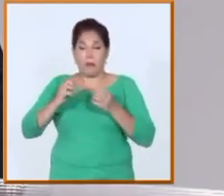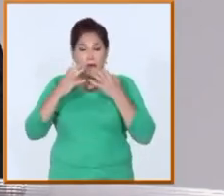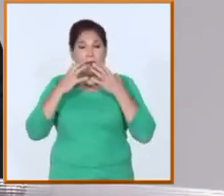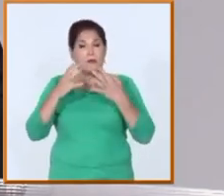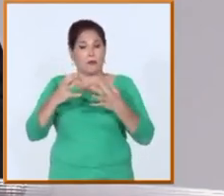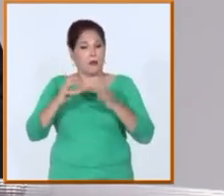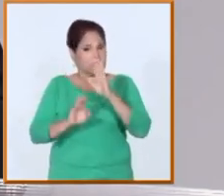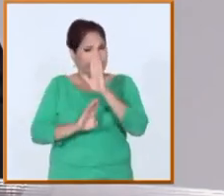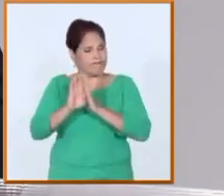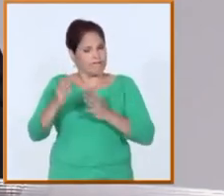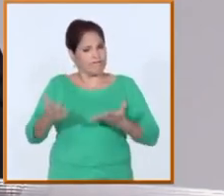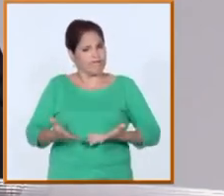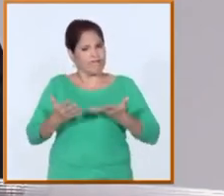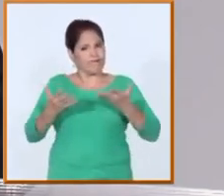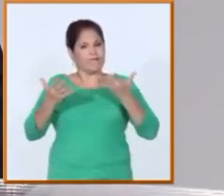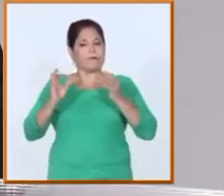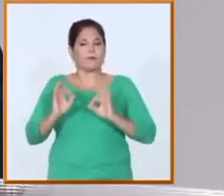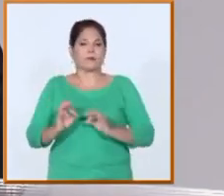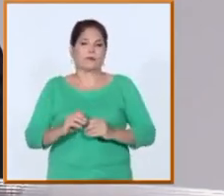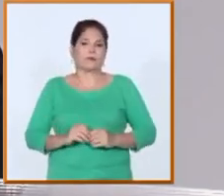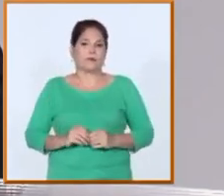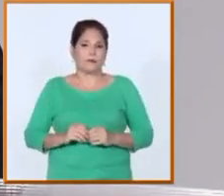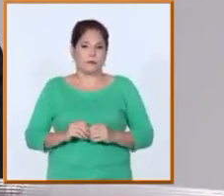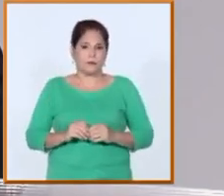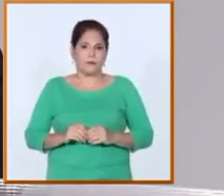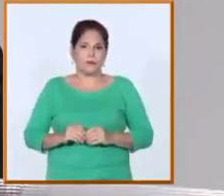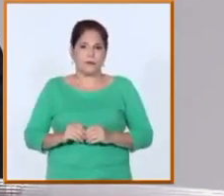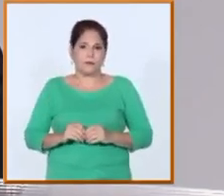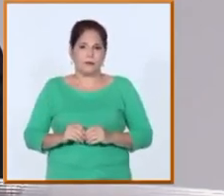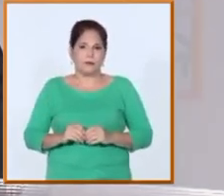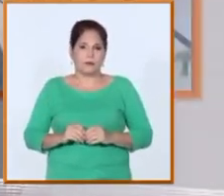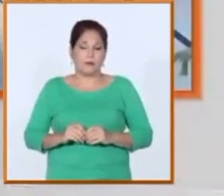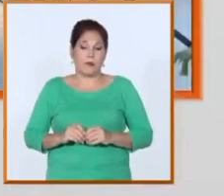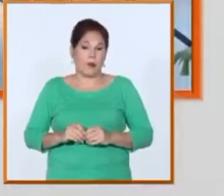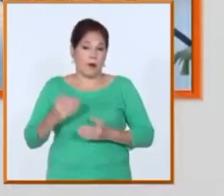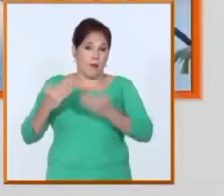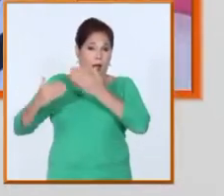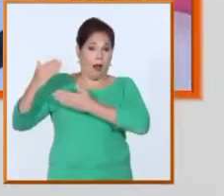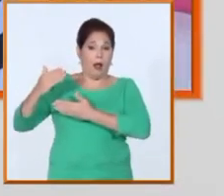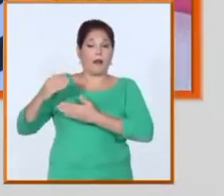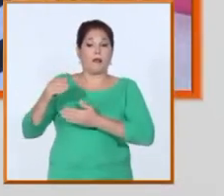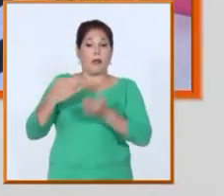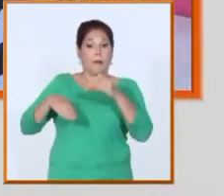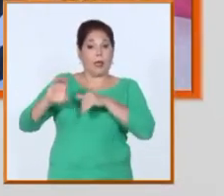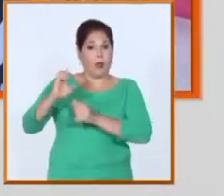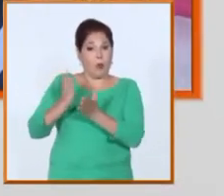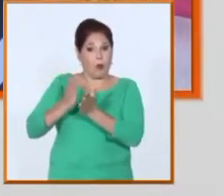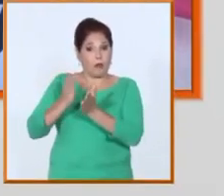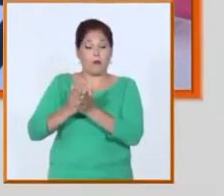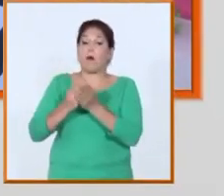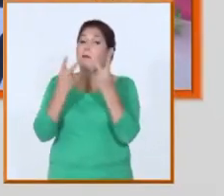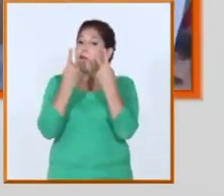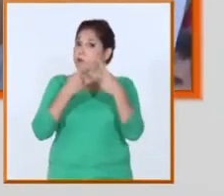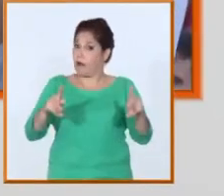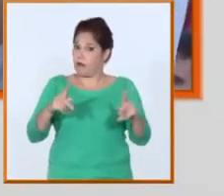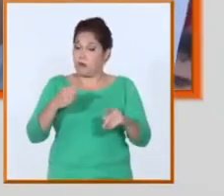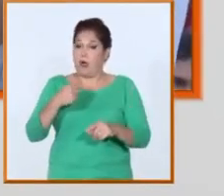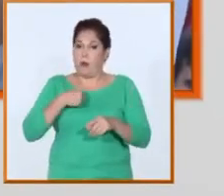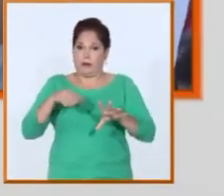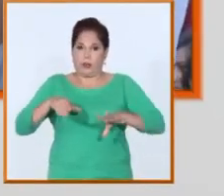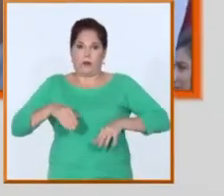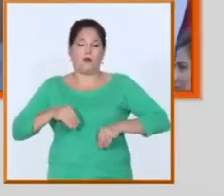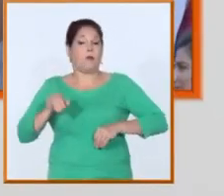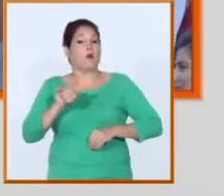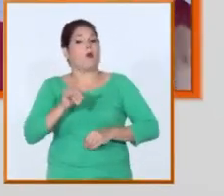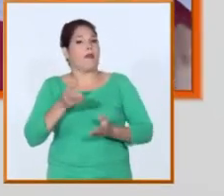la manera en que se entregaron a la obra de la revolución, la manera en que se entregaron a la tarea de la educación superior en el país. Y si